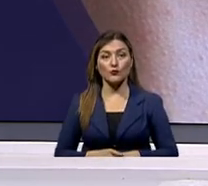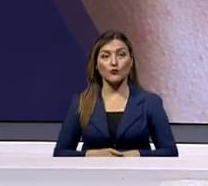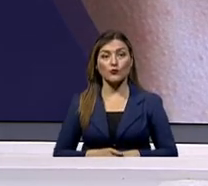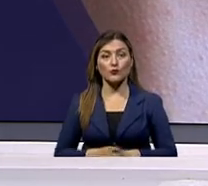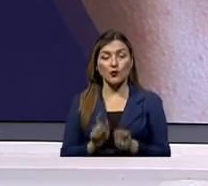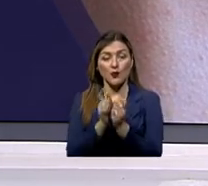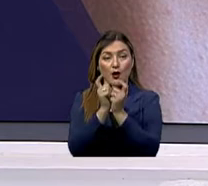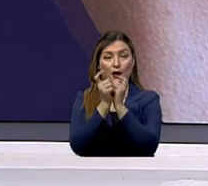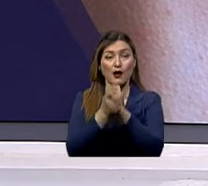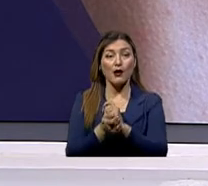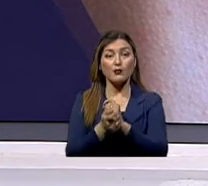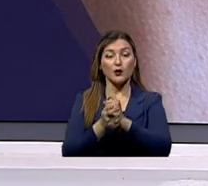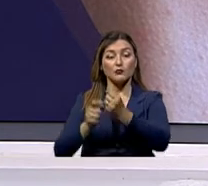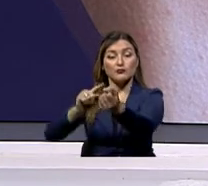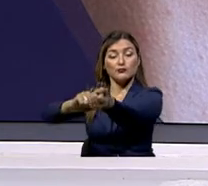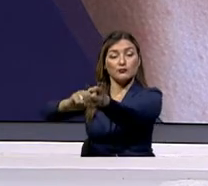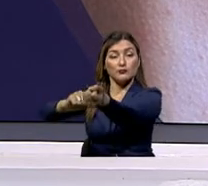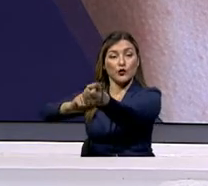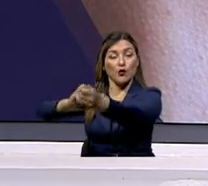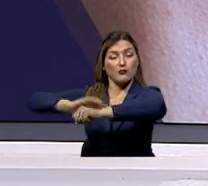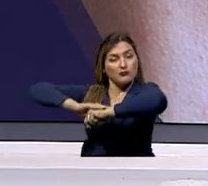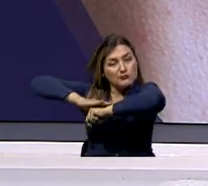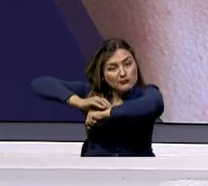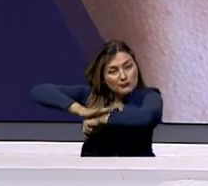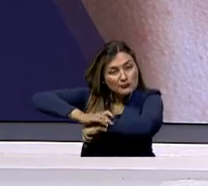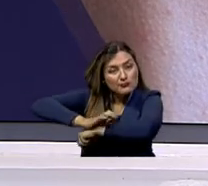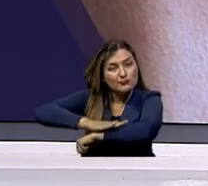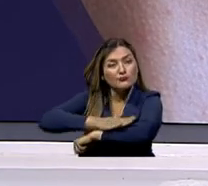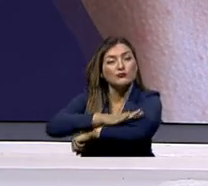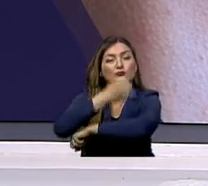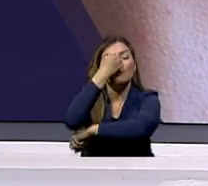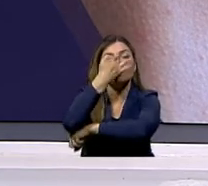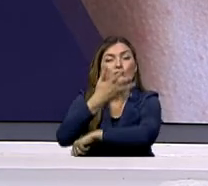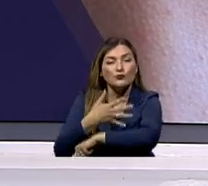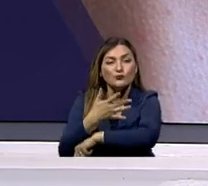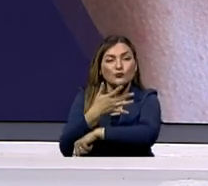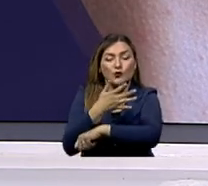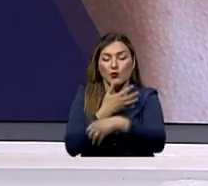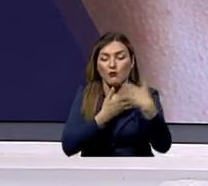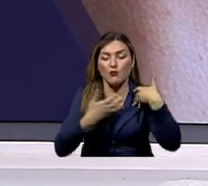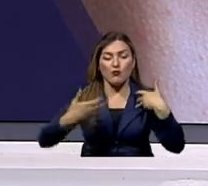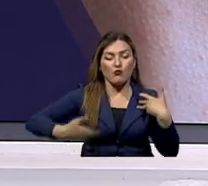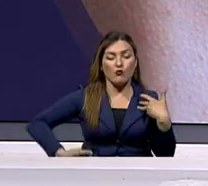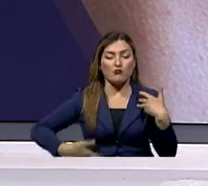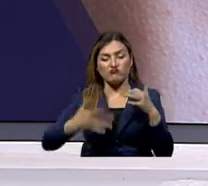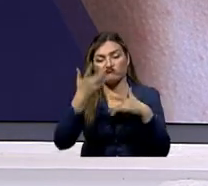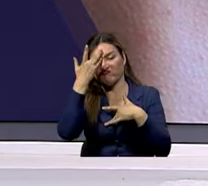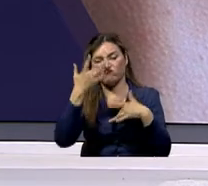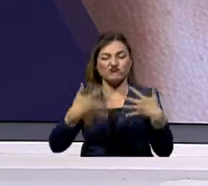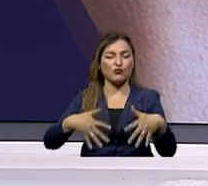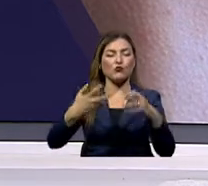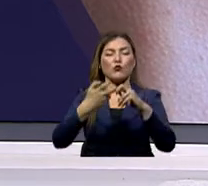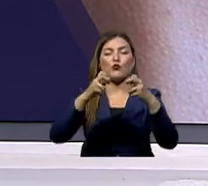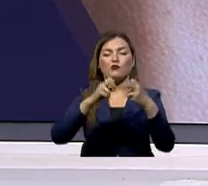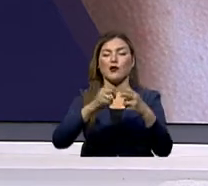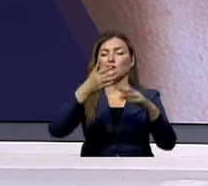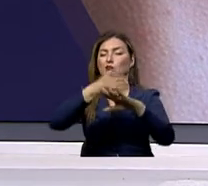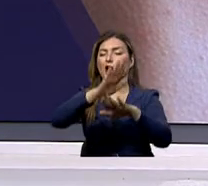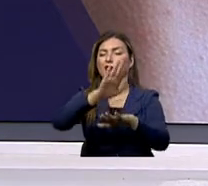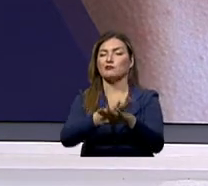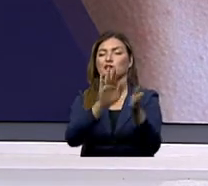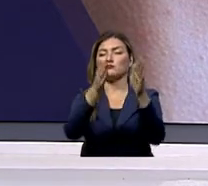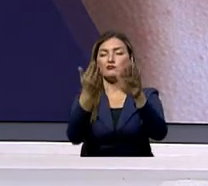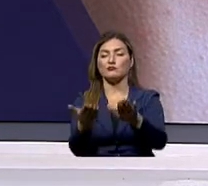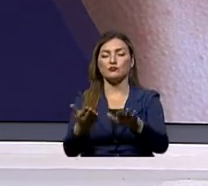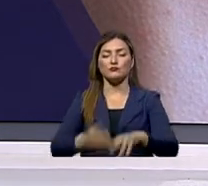viajan por los vasos sanguíneos o los vasos linfáticos a otros lugares y ahí es cuando se generan las complicaciones y lamentablemente las complicaciones que pueden